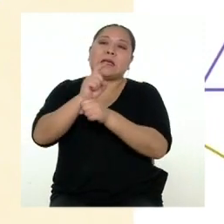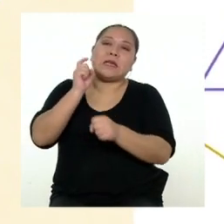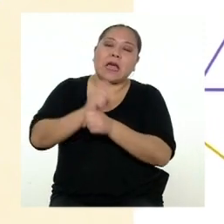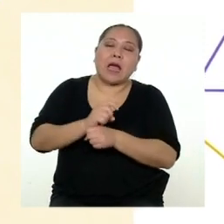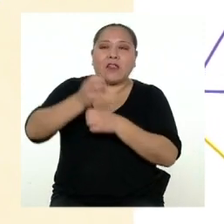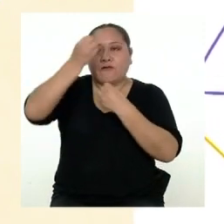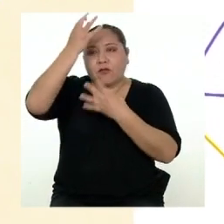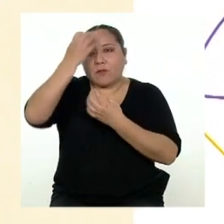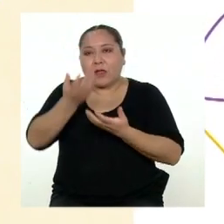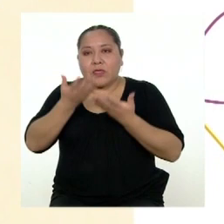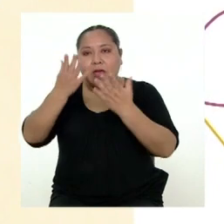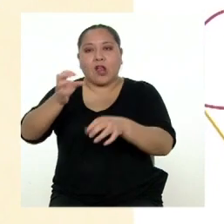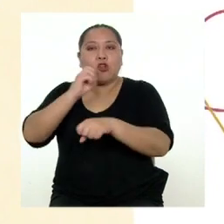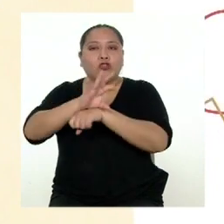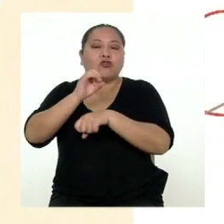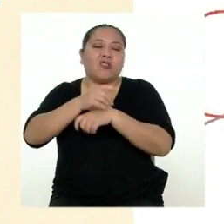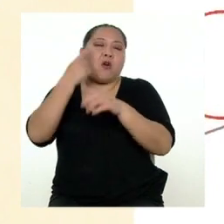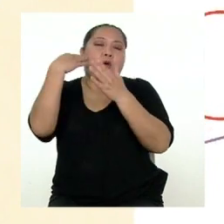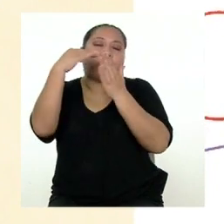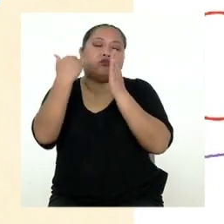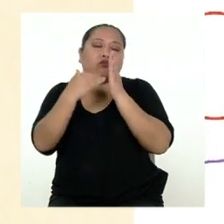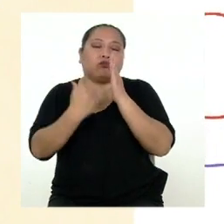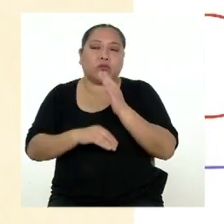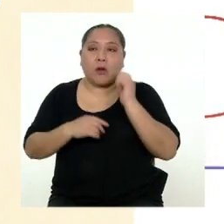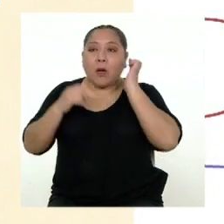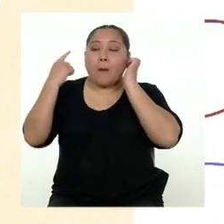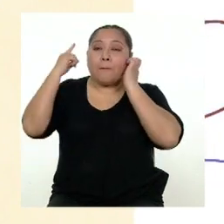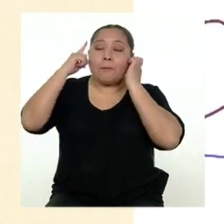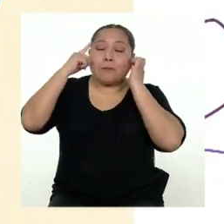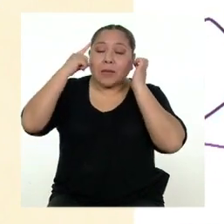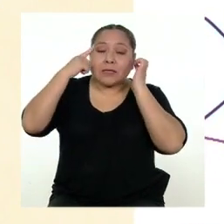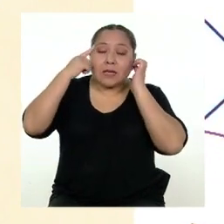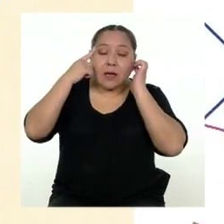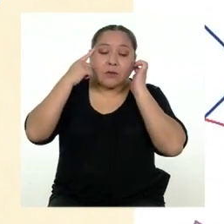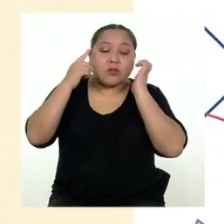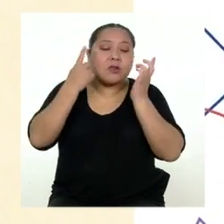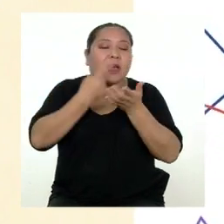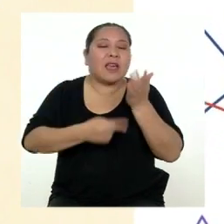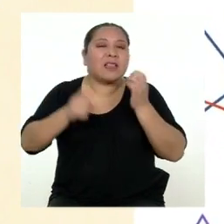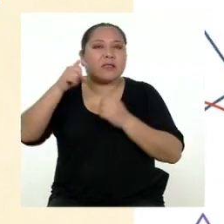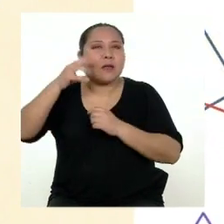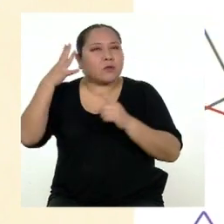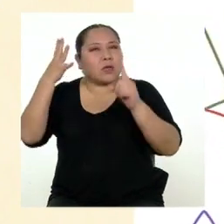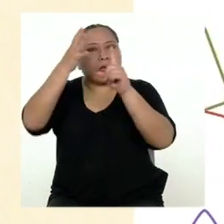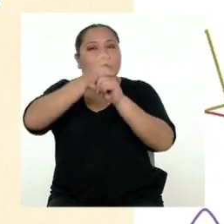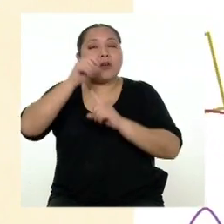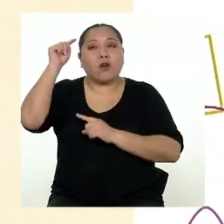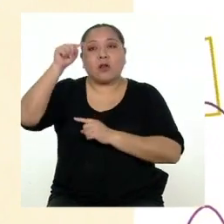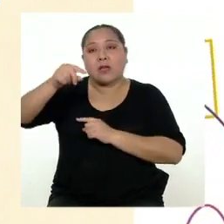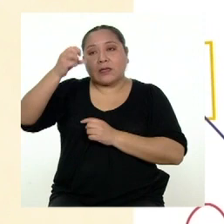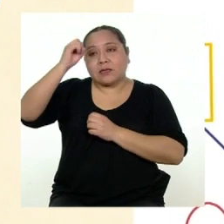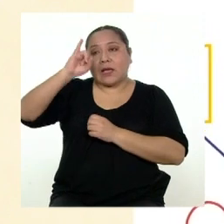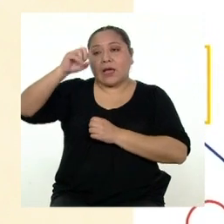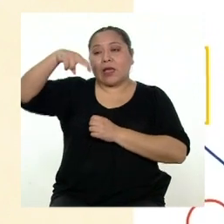informar, dar consejos, etc. Pensemos bien qué queremos lograr con esta infografía.